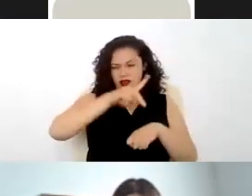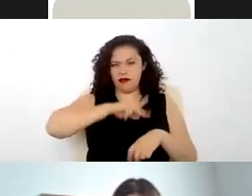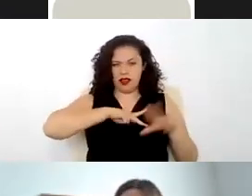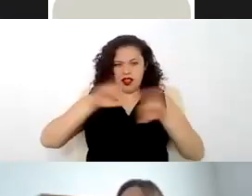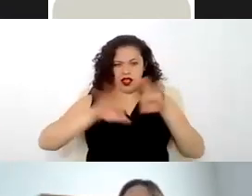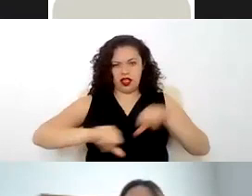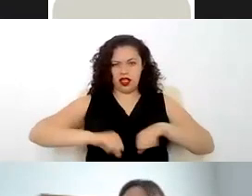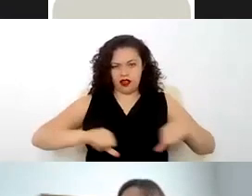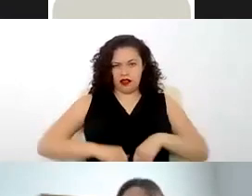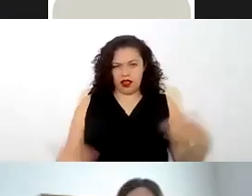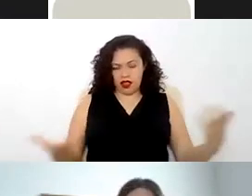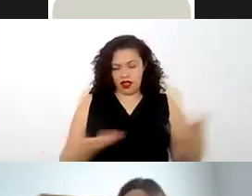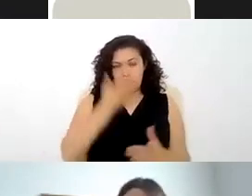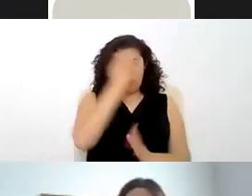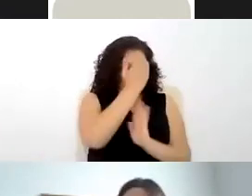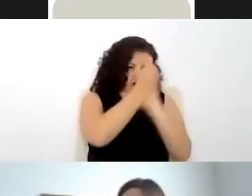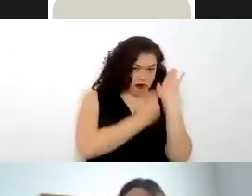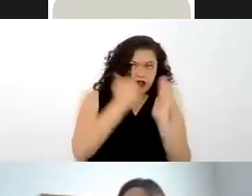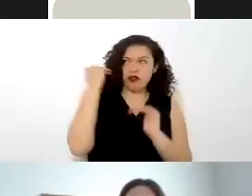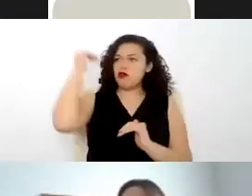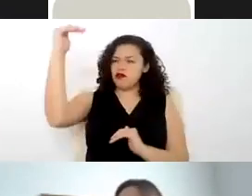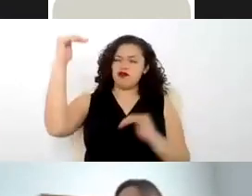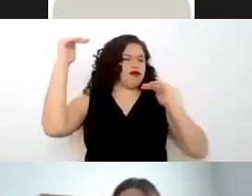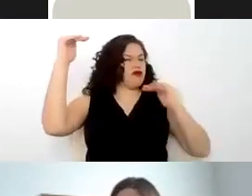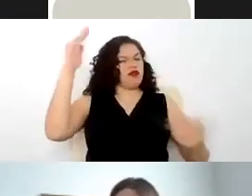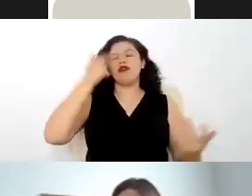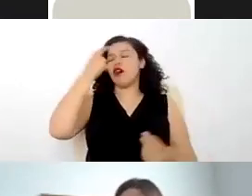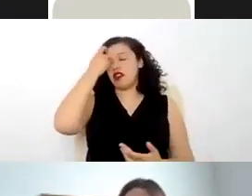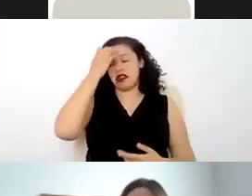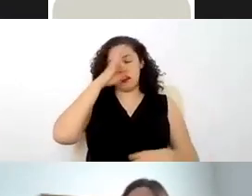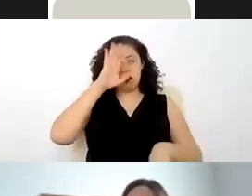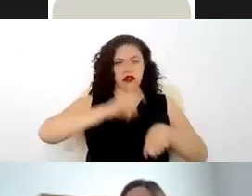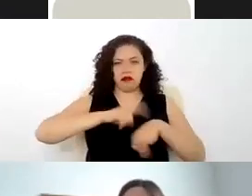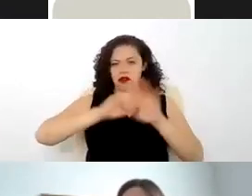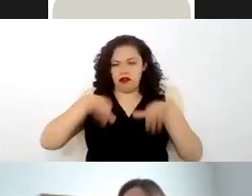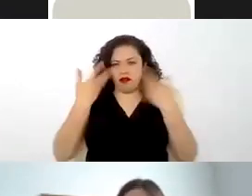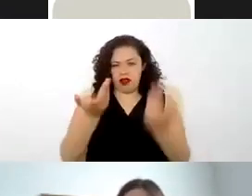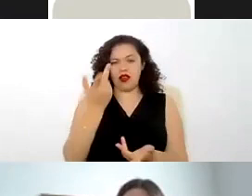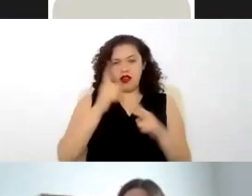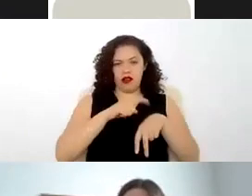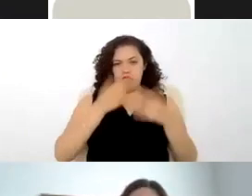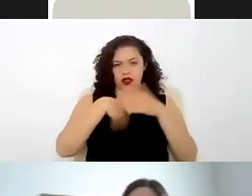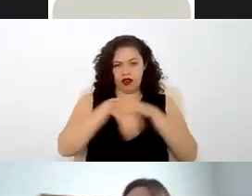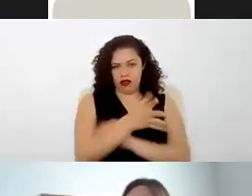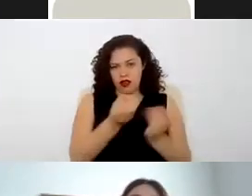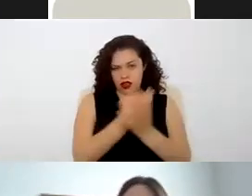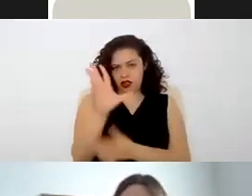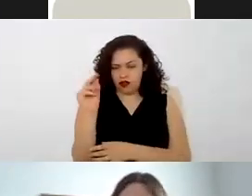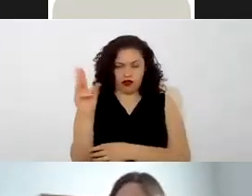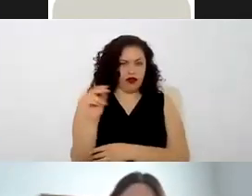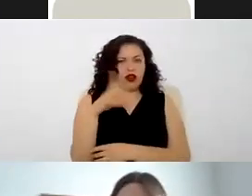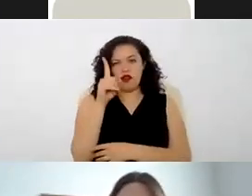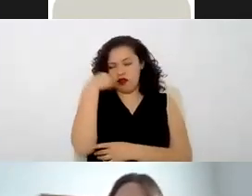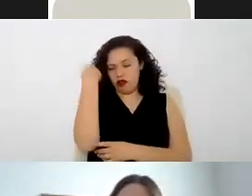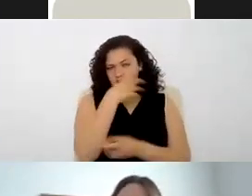no hay mínimos no hay máximos no hay horas extras no hay una hora de entrada o de salida de una hora de comida